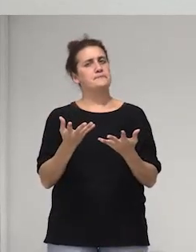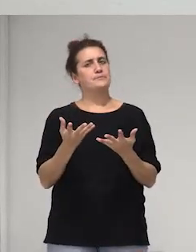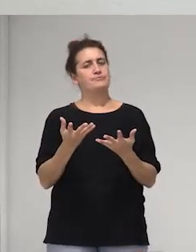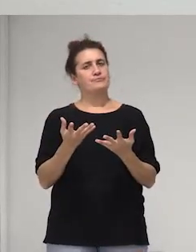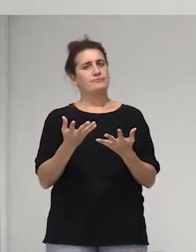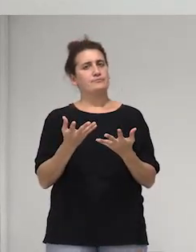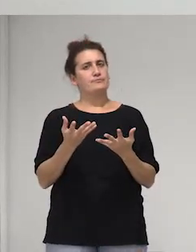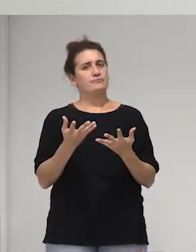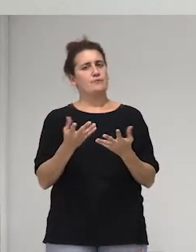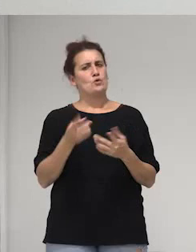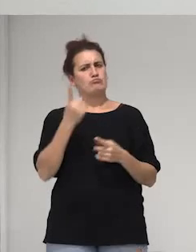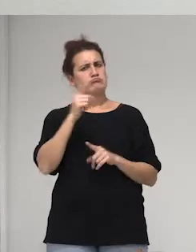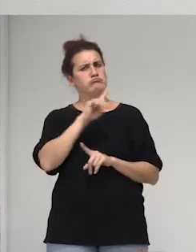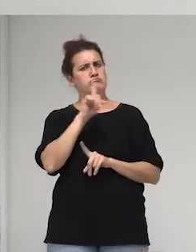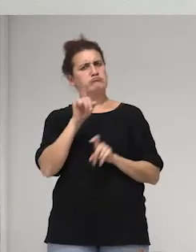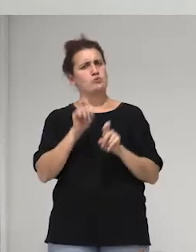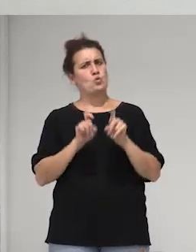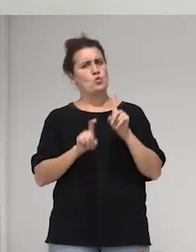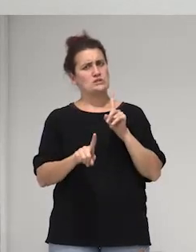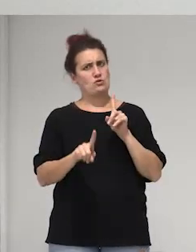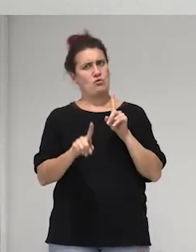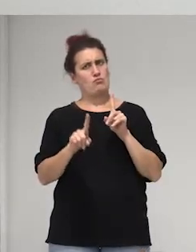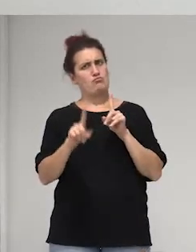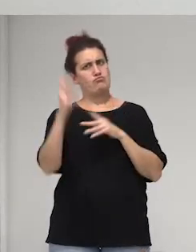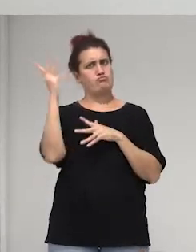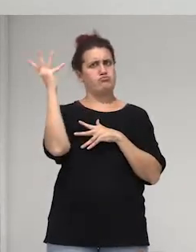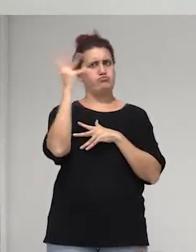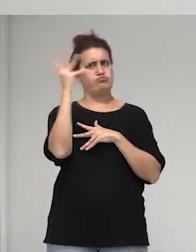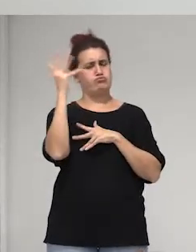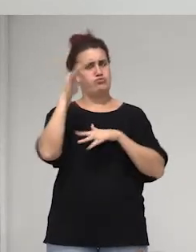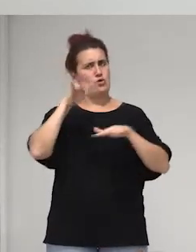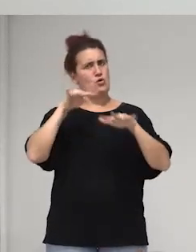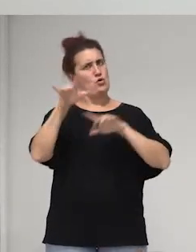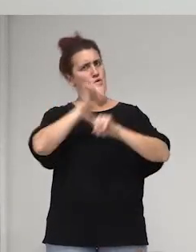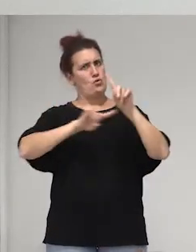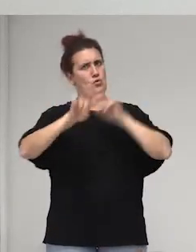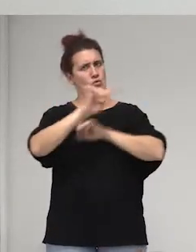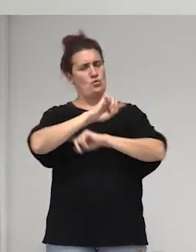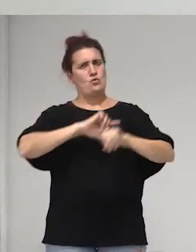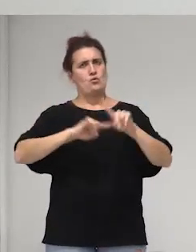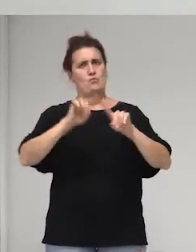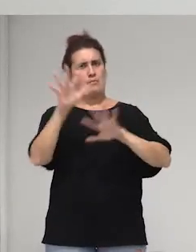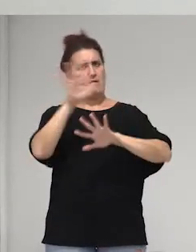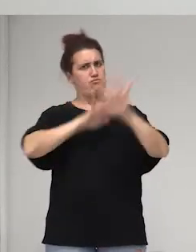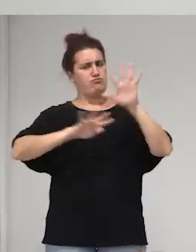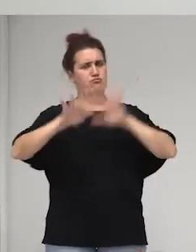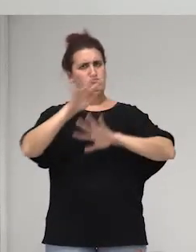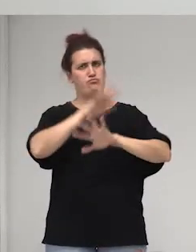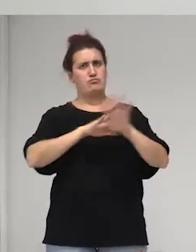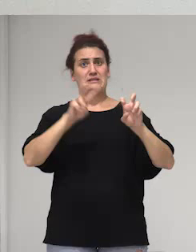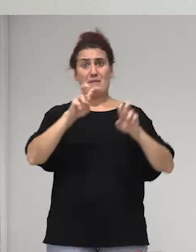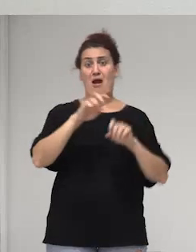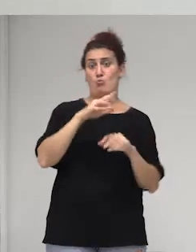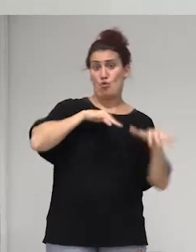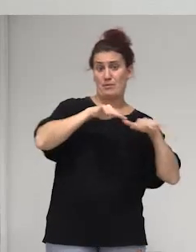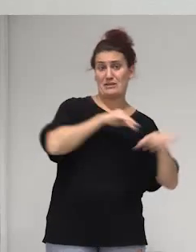una cuestión caótica en el movimiento entre comillas LGBT claro